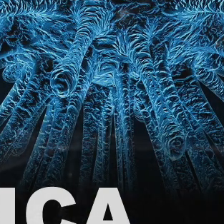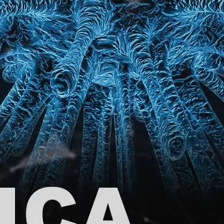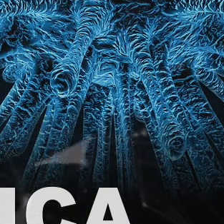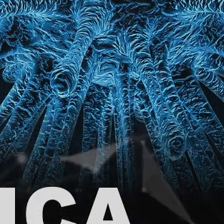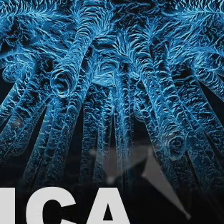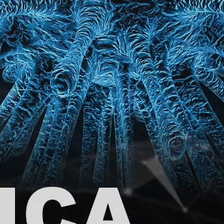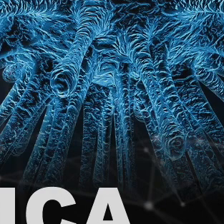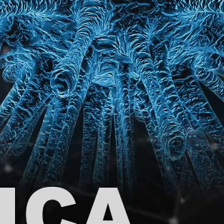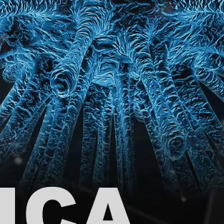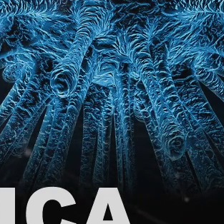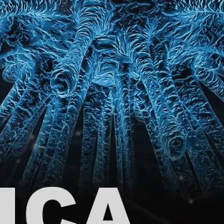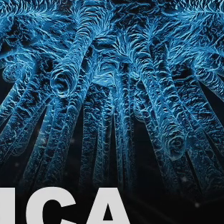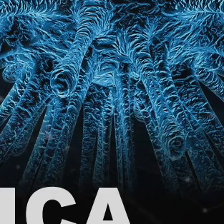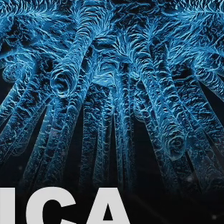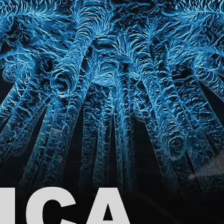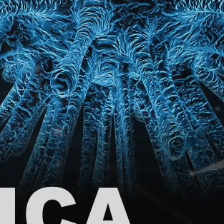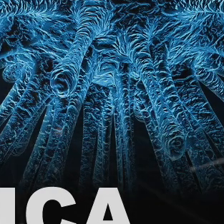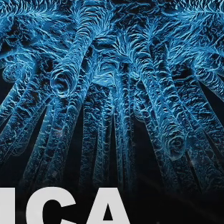de nuestro canal.